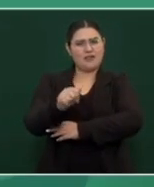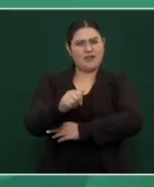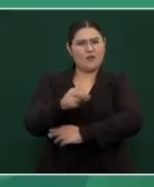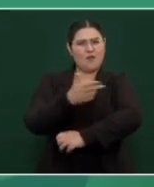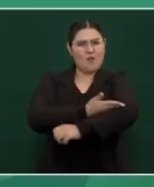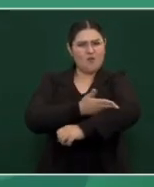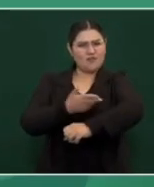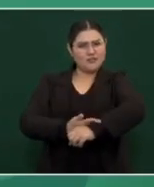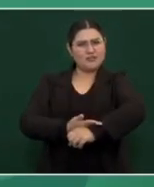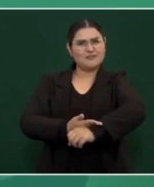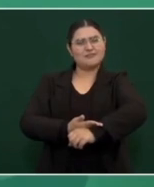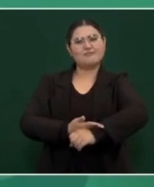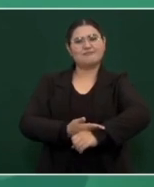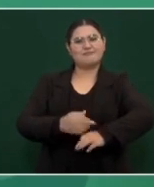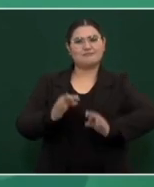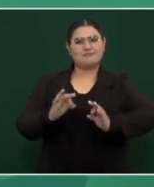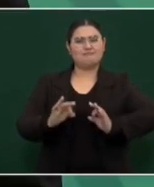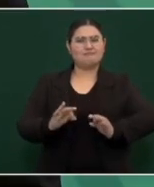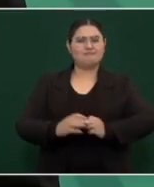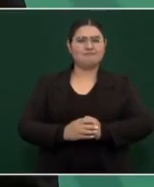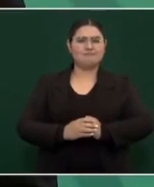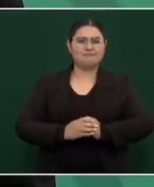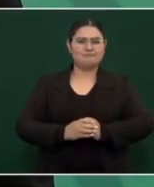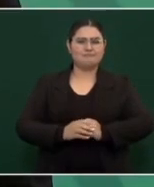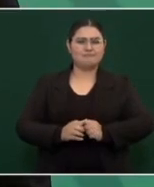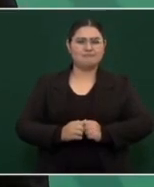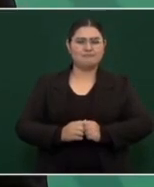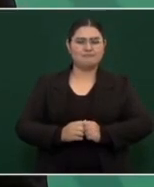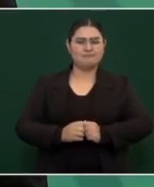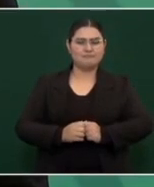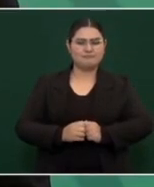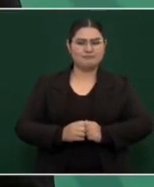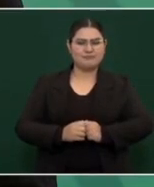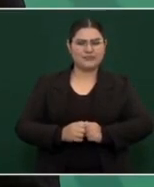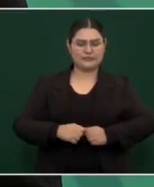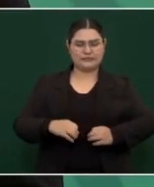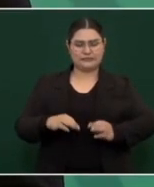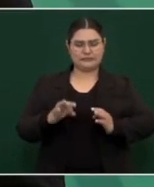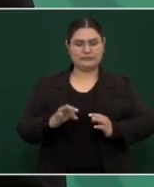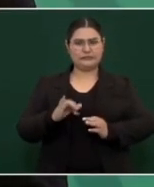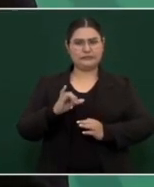íntegra,